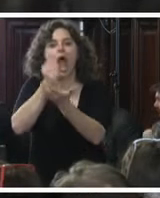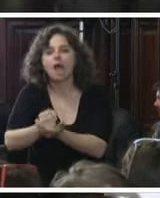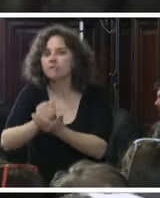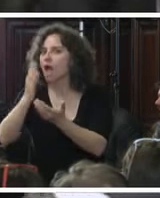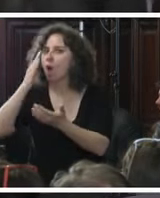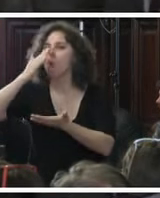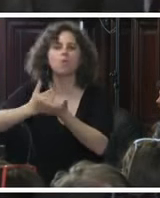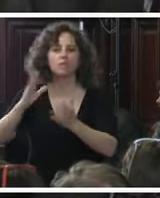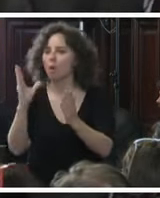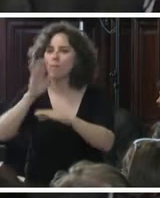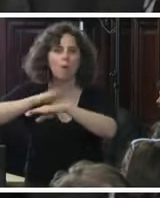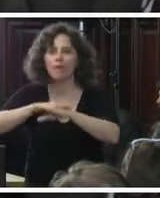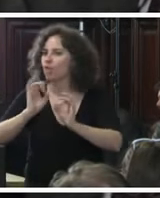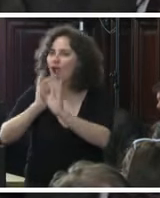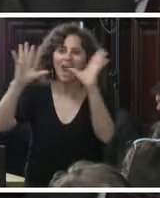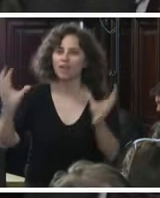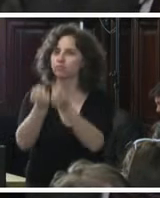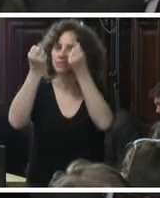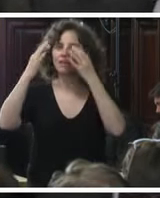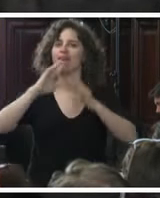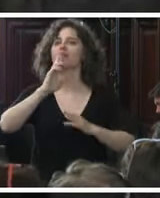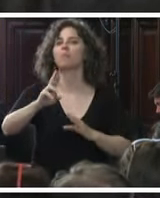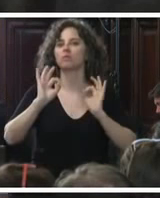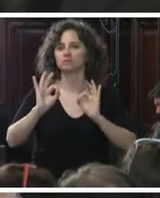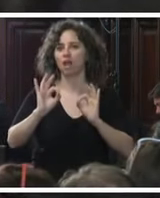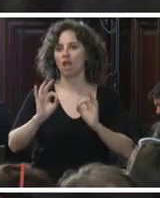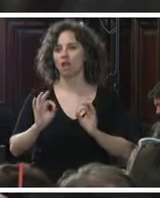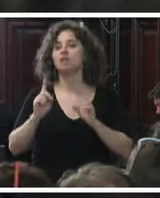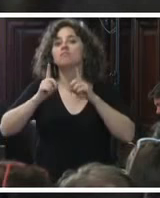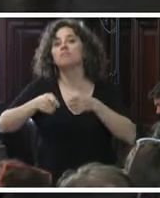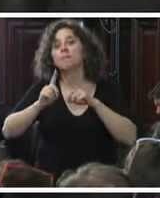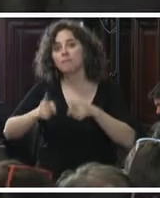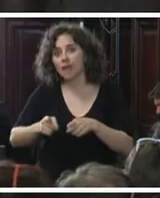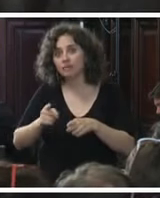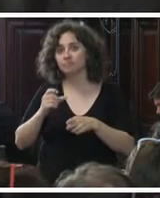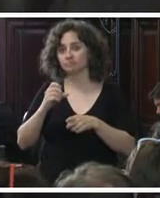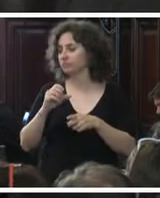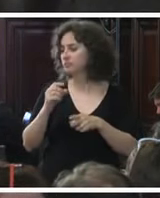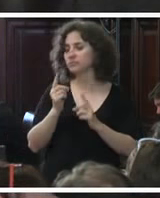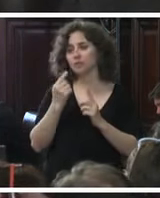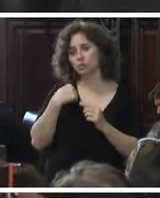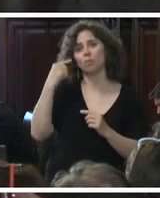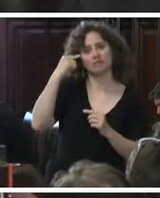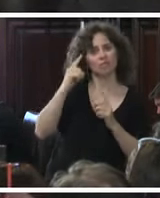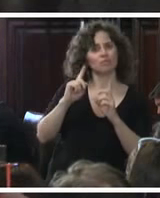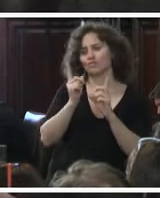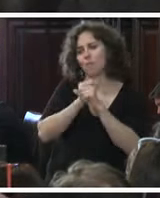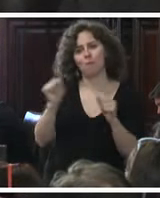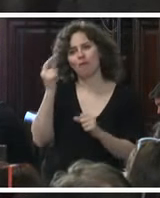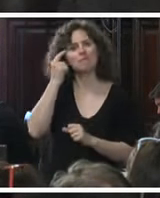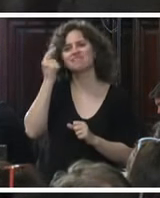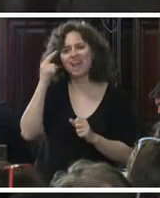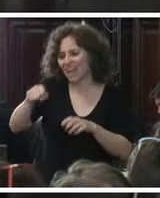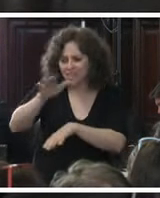esclarezcan los hechos porque la verdad también a hoja de buen cubero es casi inconcebible que a estas alturas de la vida